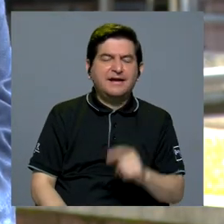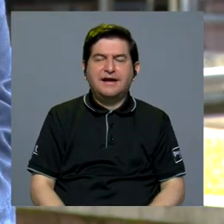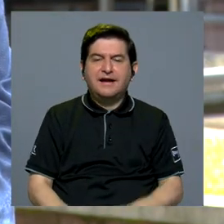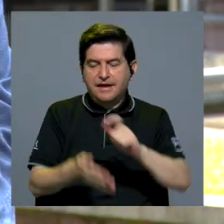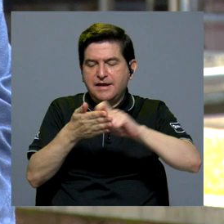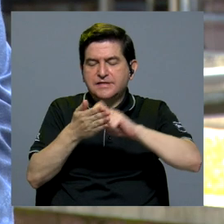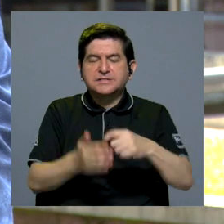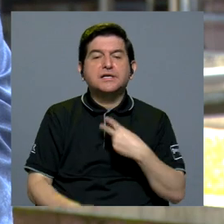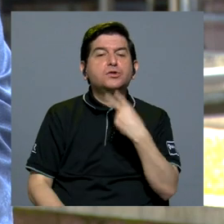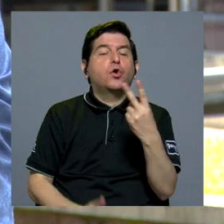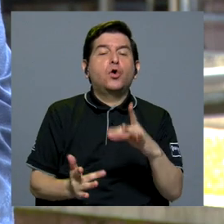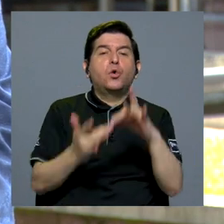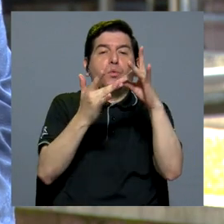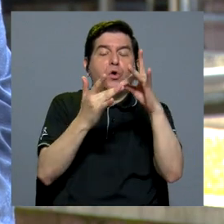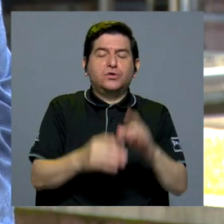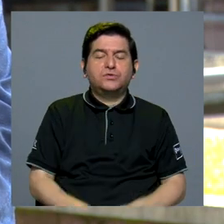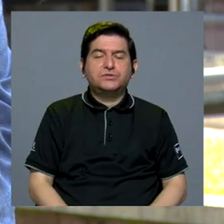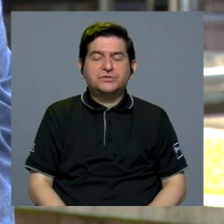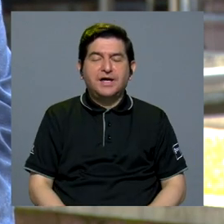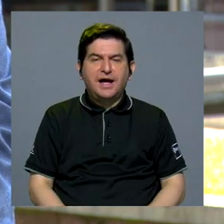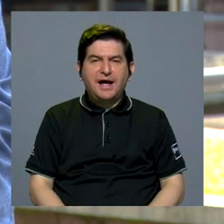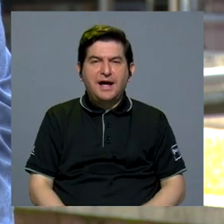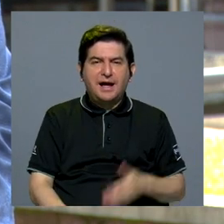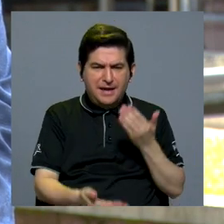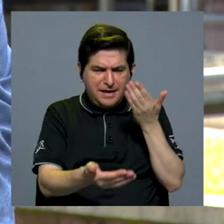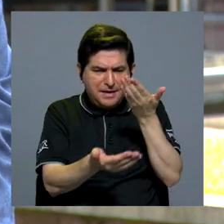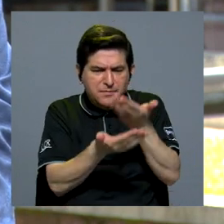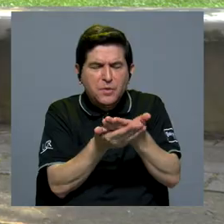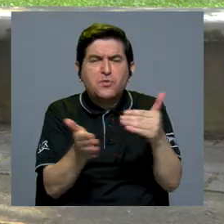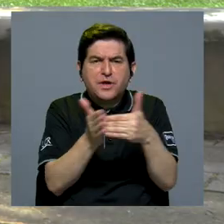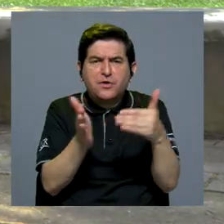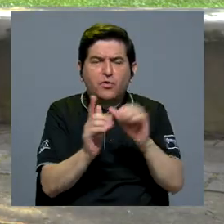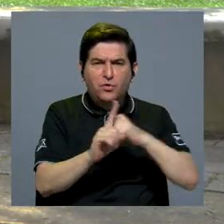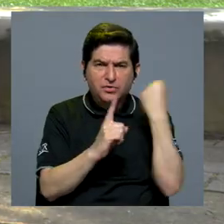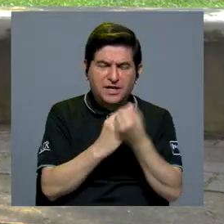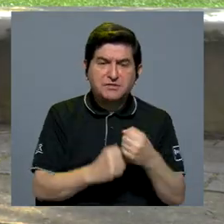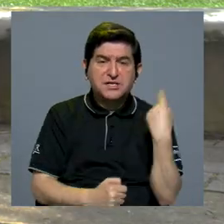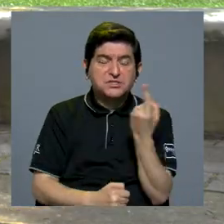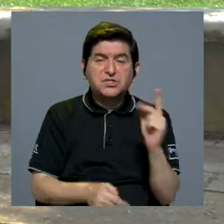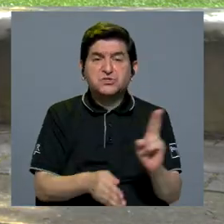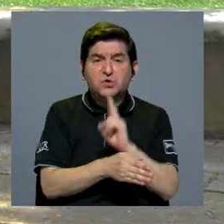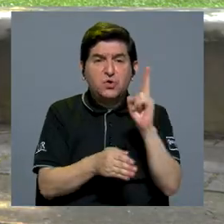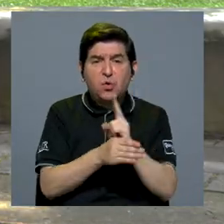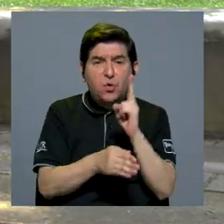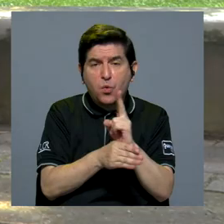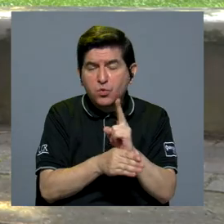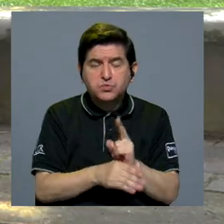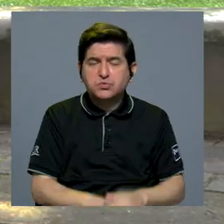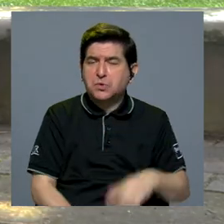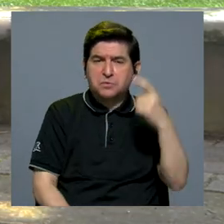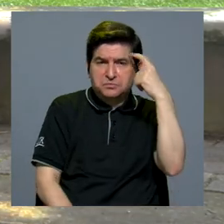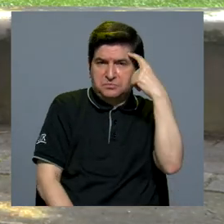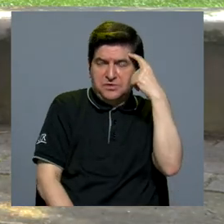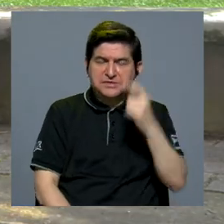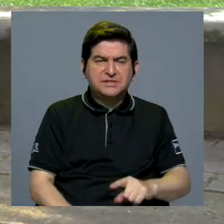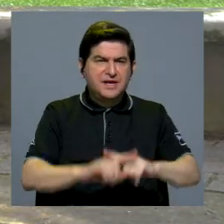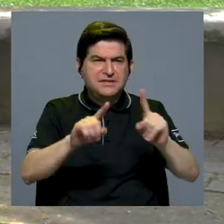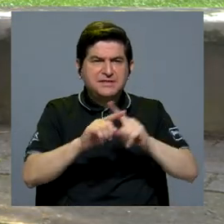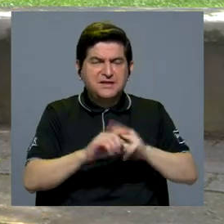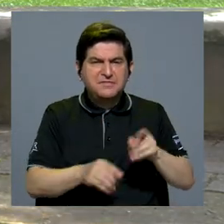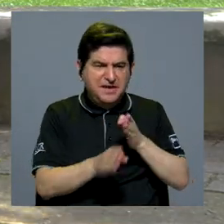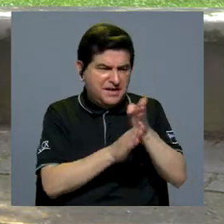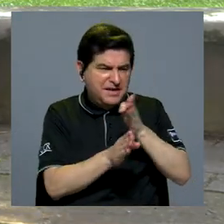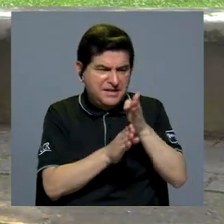es replantear el asunto y señalar la utilidad, si solo fuera por verla en términos utilitarios, de las